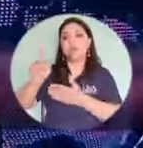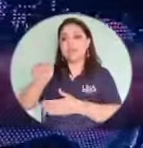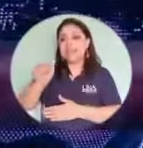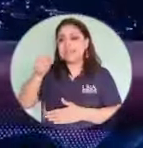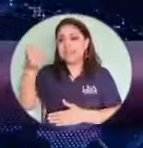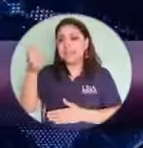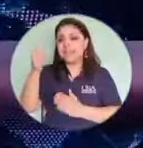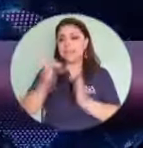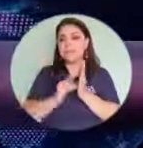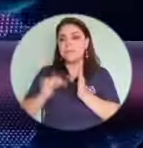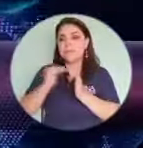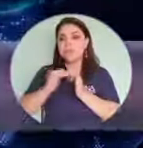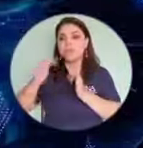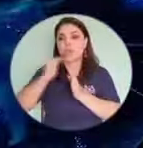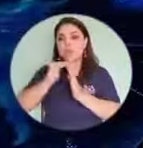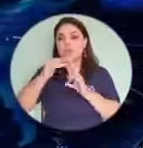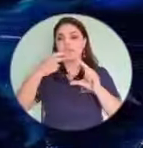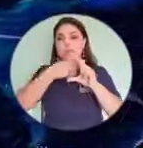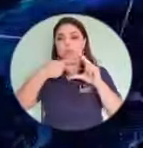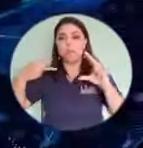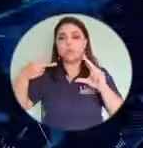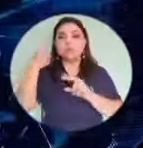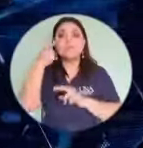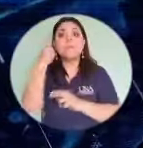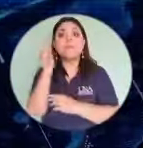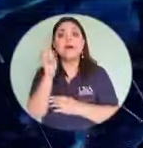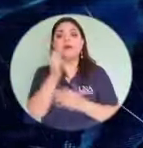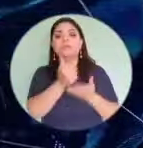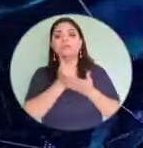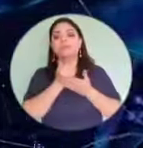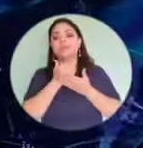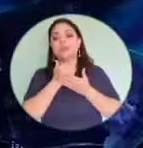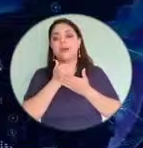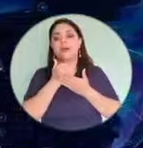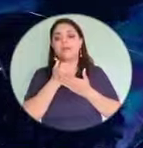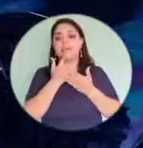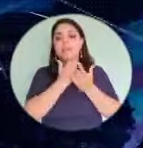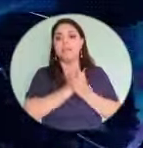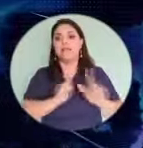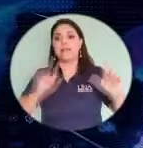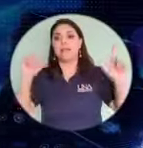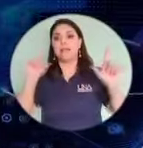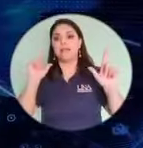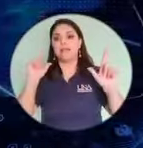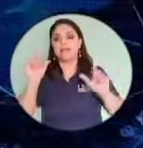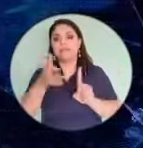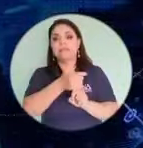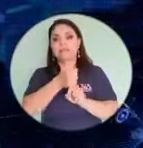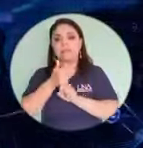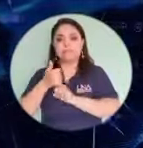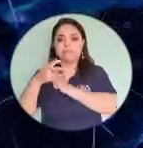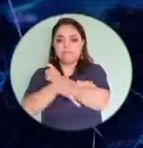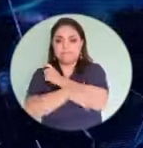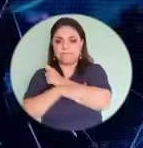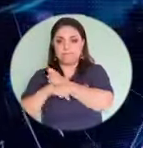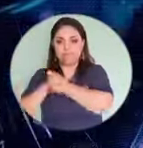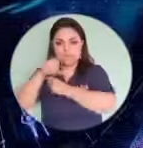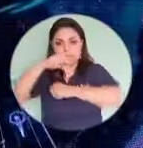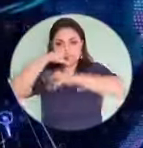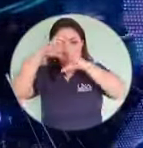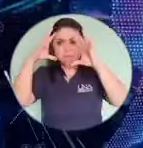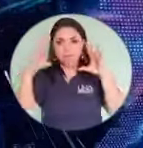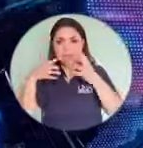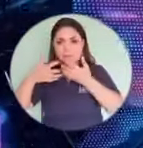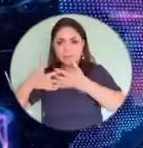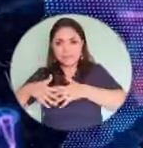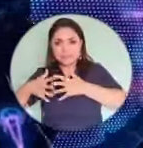10 millones de euros para liberar sus sistemas. Porque imagínense una empresa de esta magnitud que no pueda ofrecer los servicios que le